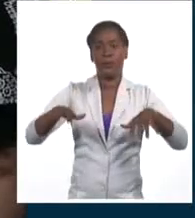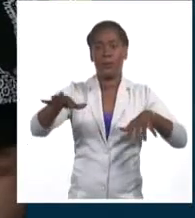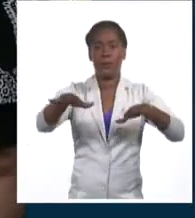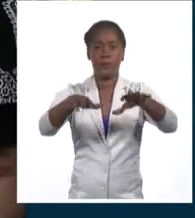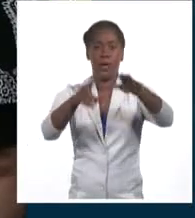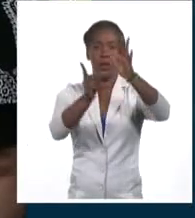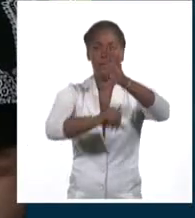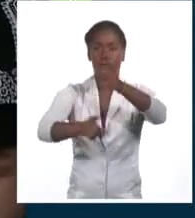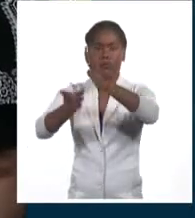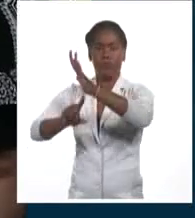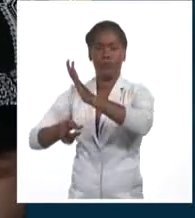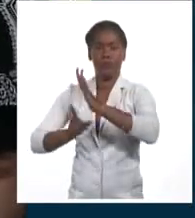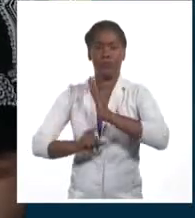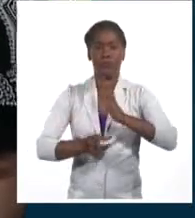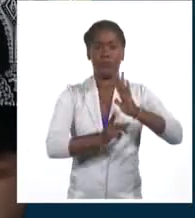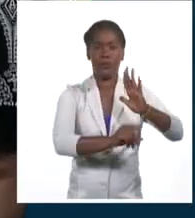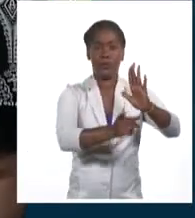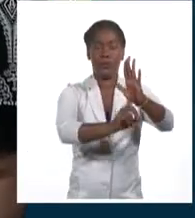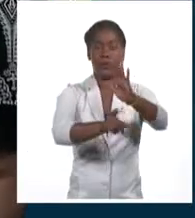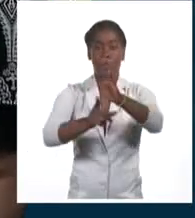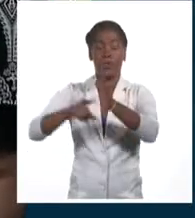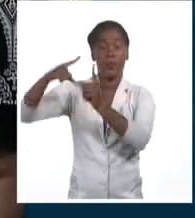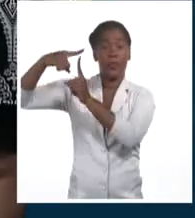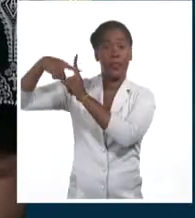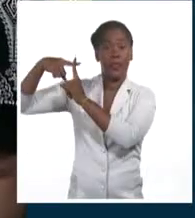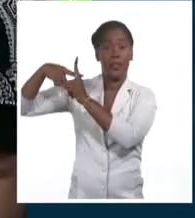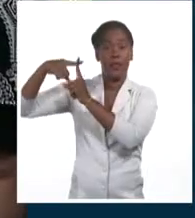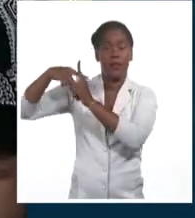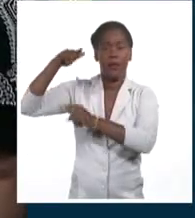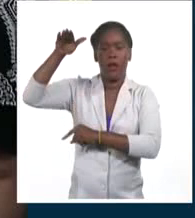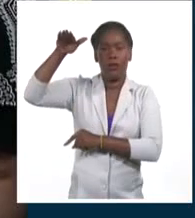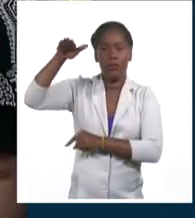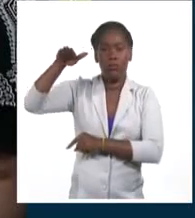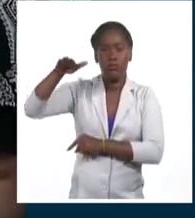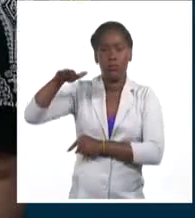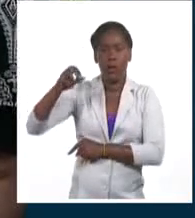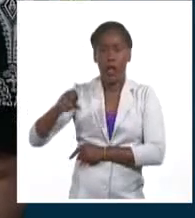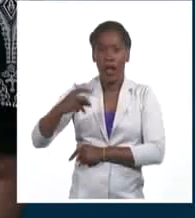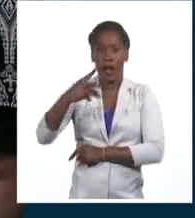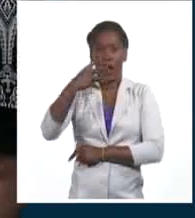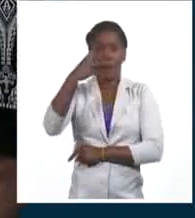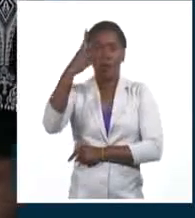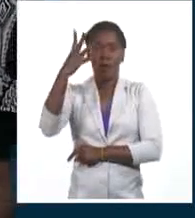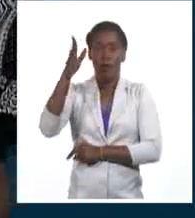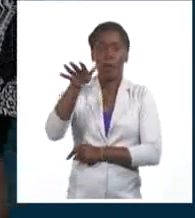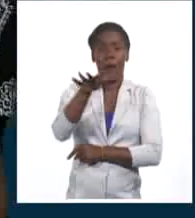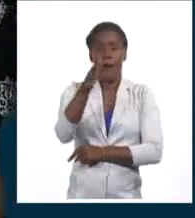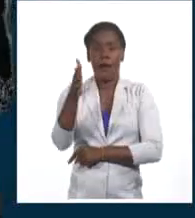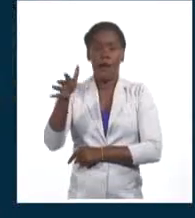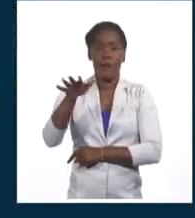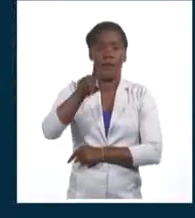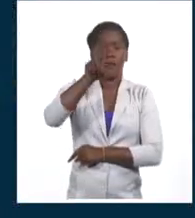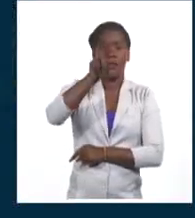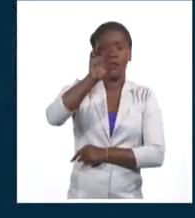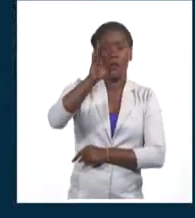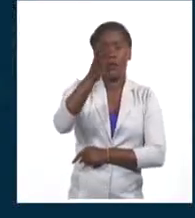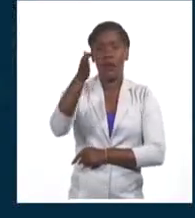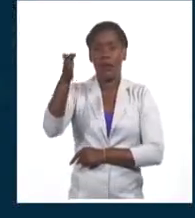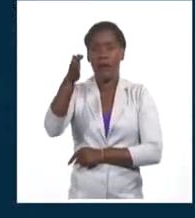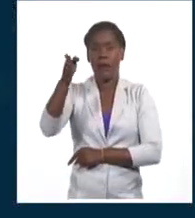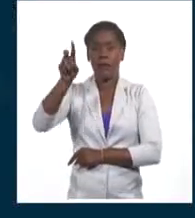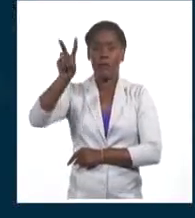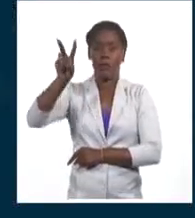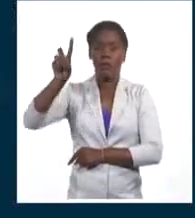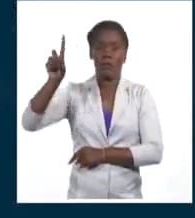aisladas tormentas eléctricas. Y en cuanto a las temperaturas mínimas en esta próxima madrugada tendrán valores de 18 y hasta